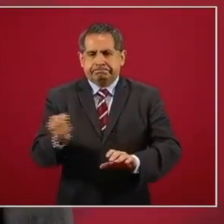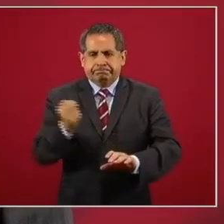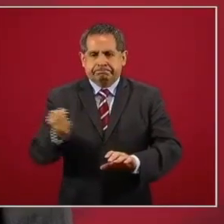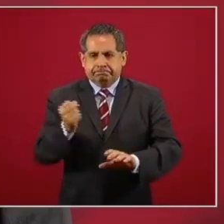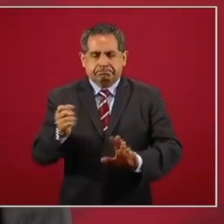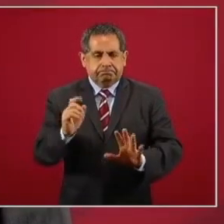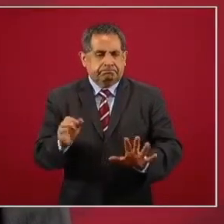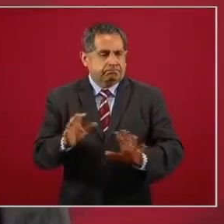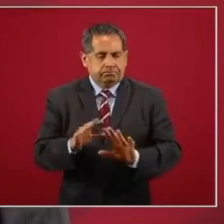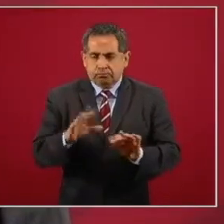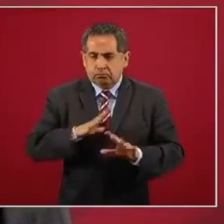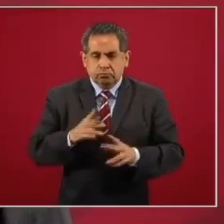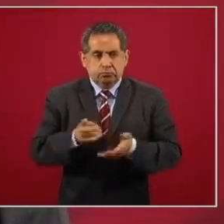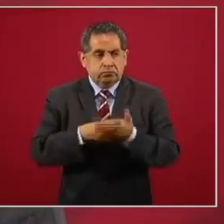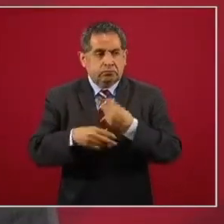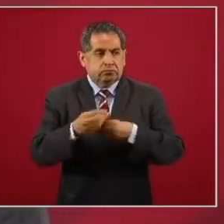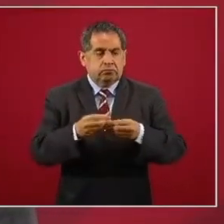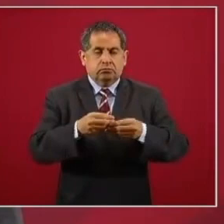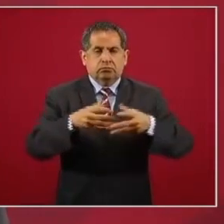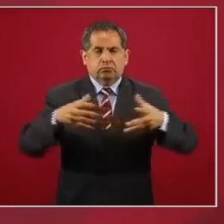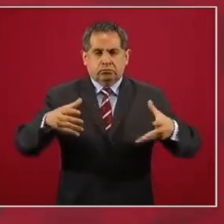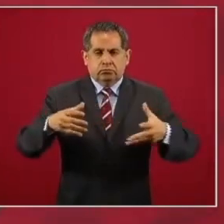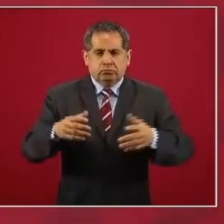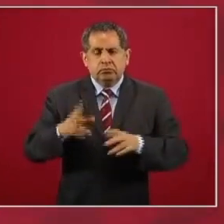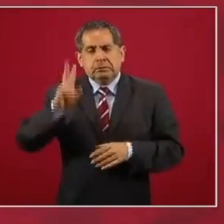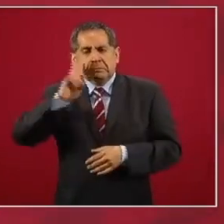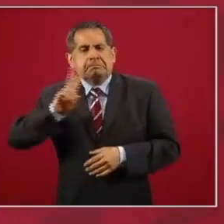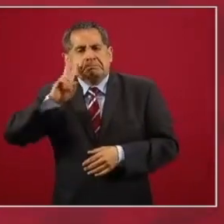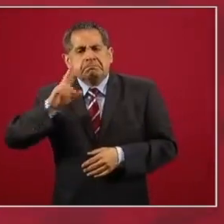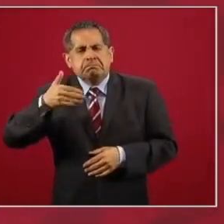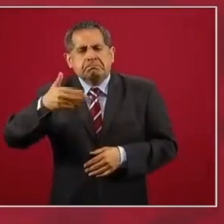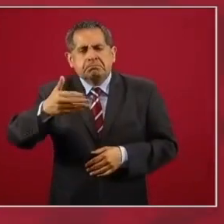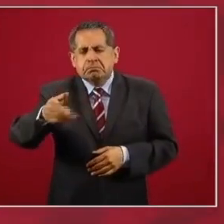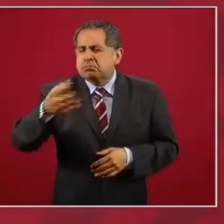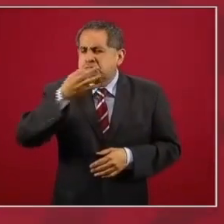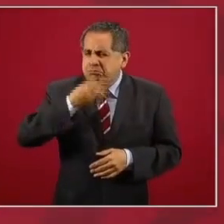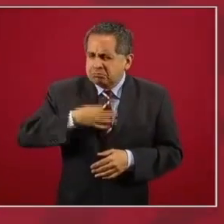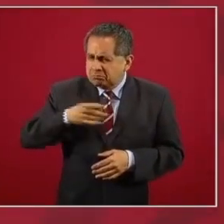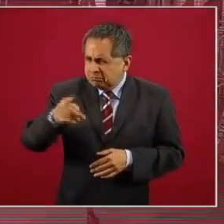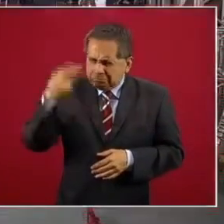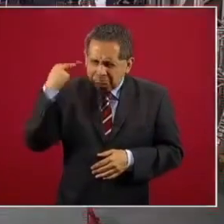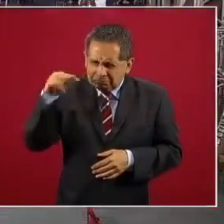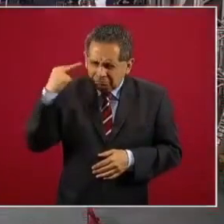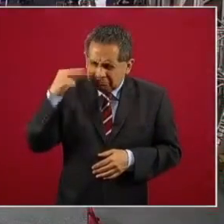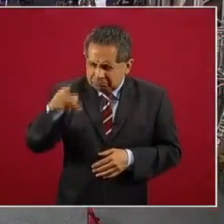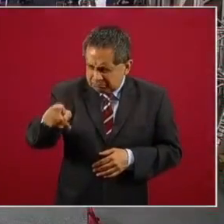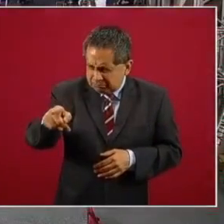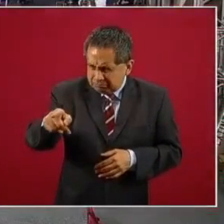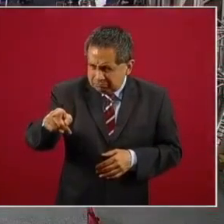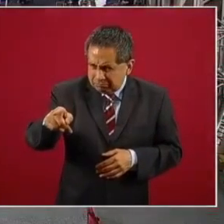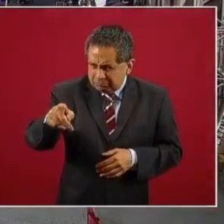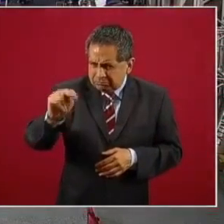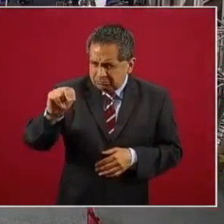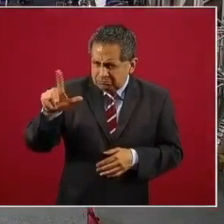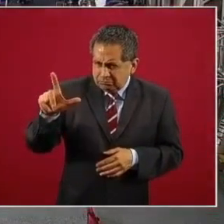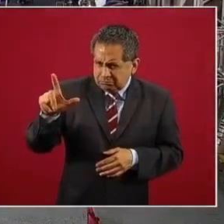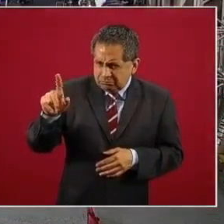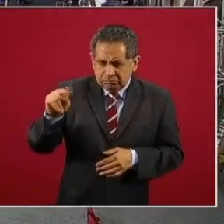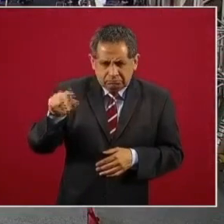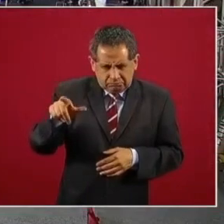no hay rebrotes. Vamos viendo, a ver, mencionaste Veracruz y Nuevo León.